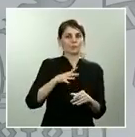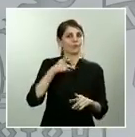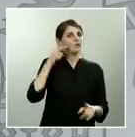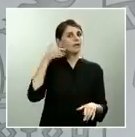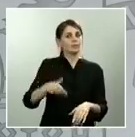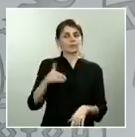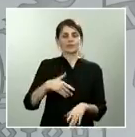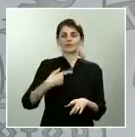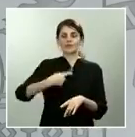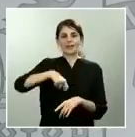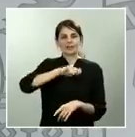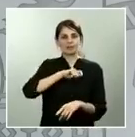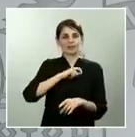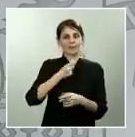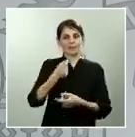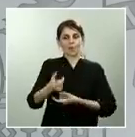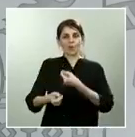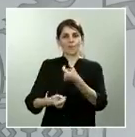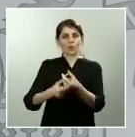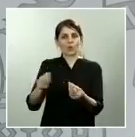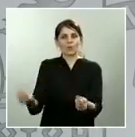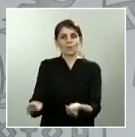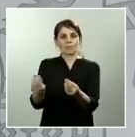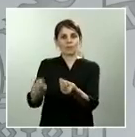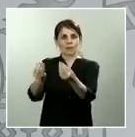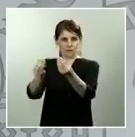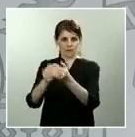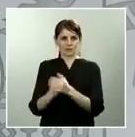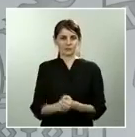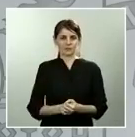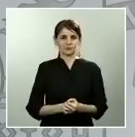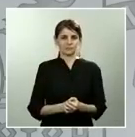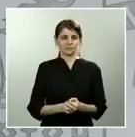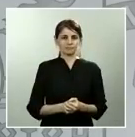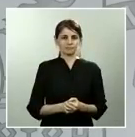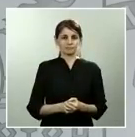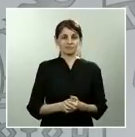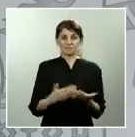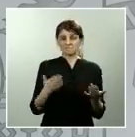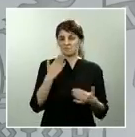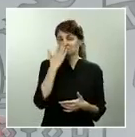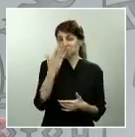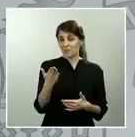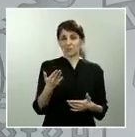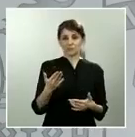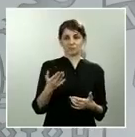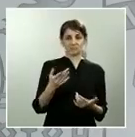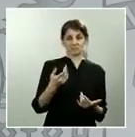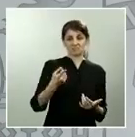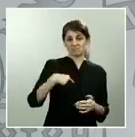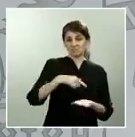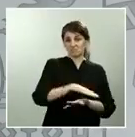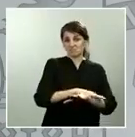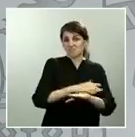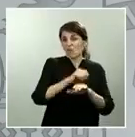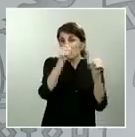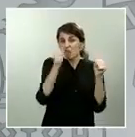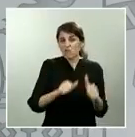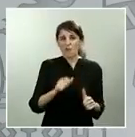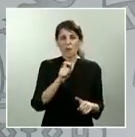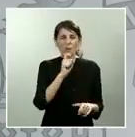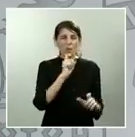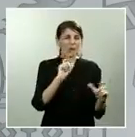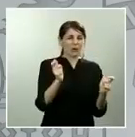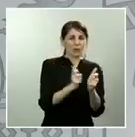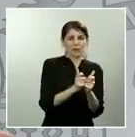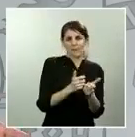reconstrucción. Por tanto, lo de menos para el Gobierno de España y para el presidente Sánchez es el formato en el que se puedan producir ese